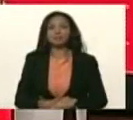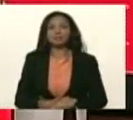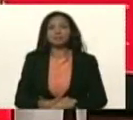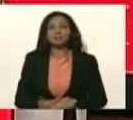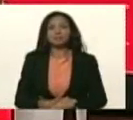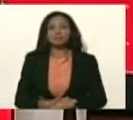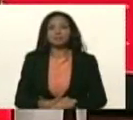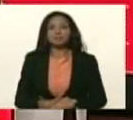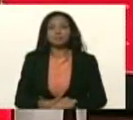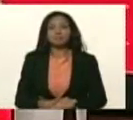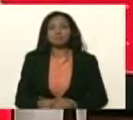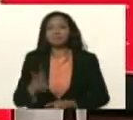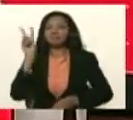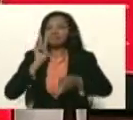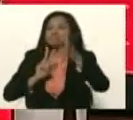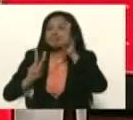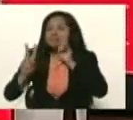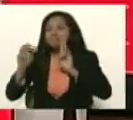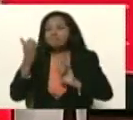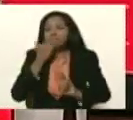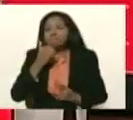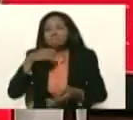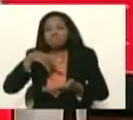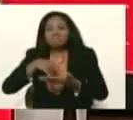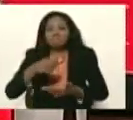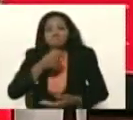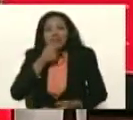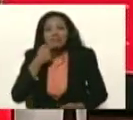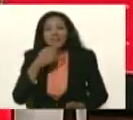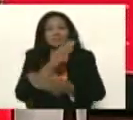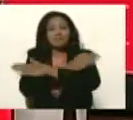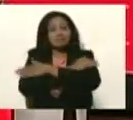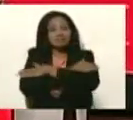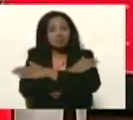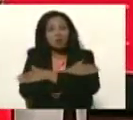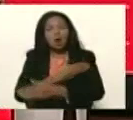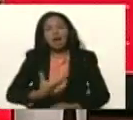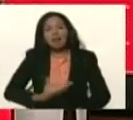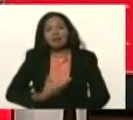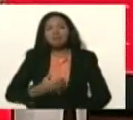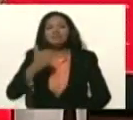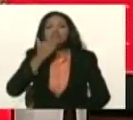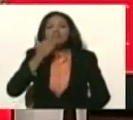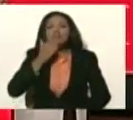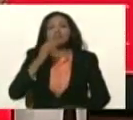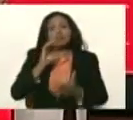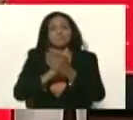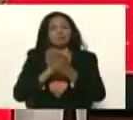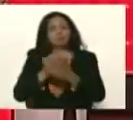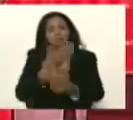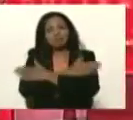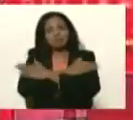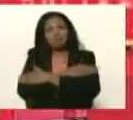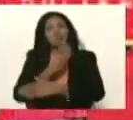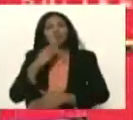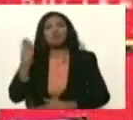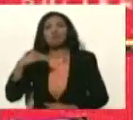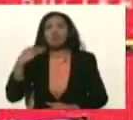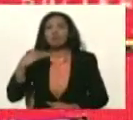está limpiecita vale impresionante felicito al alcalde de Valencia compañero joven